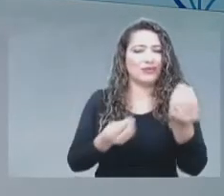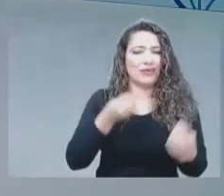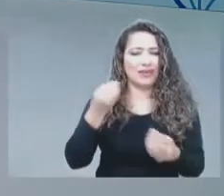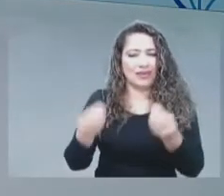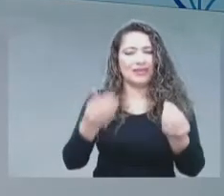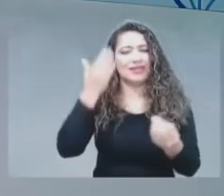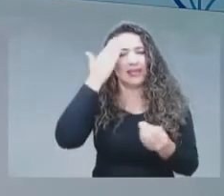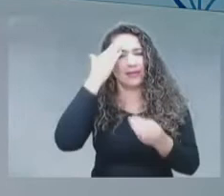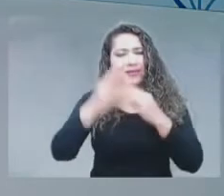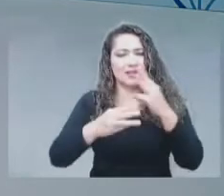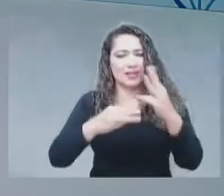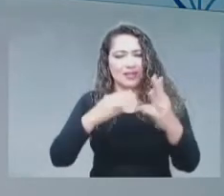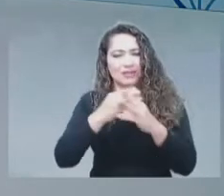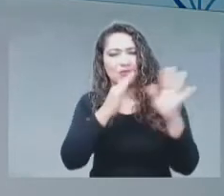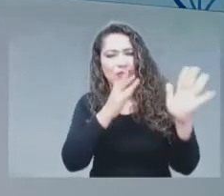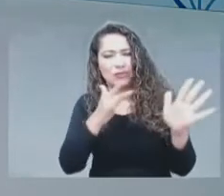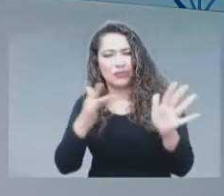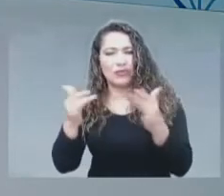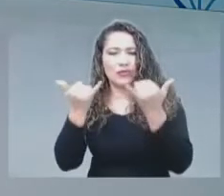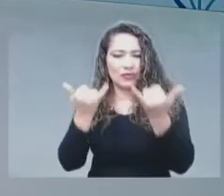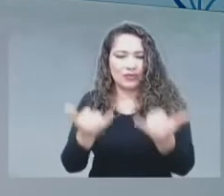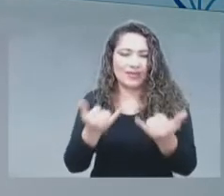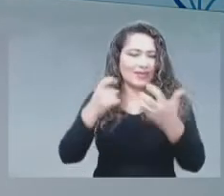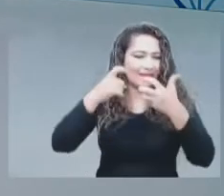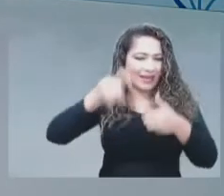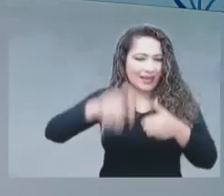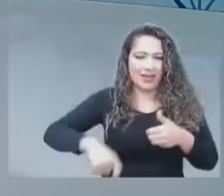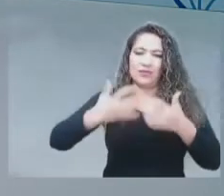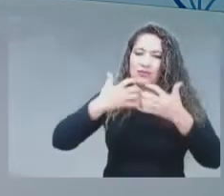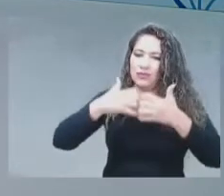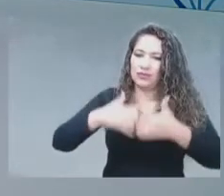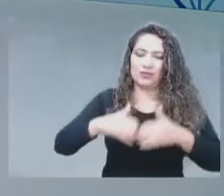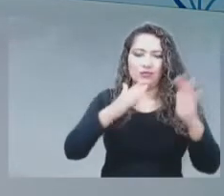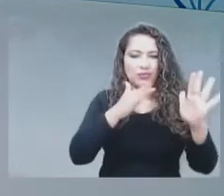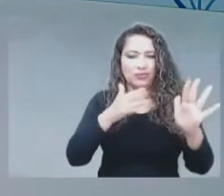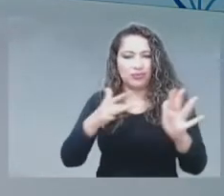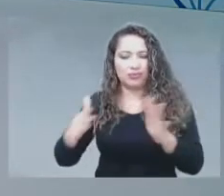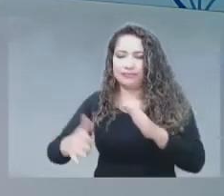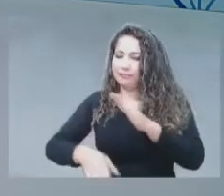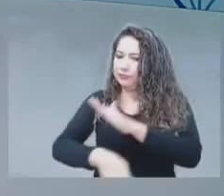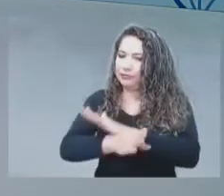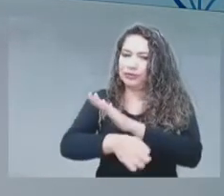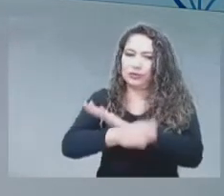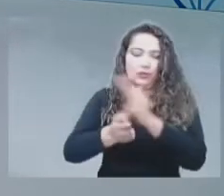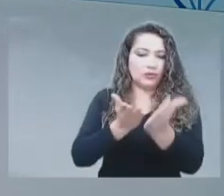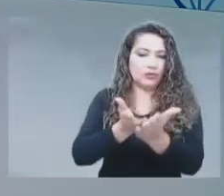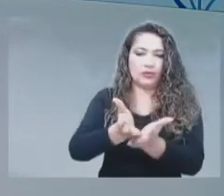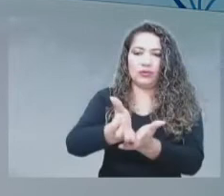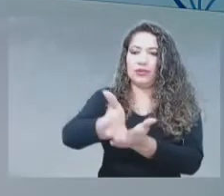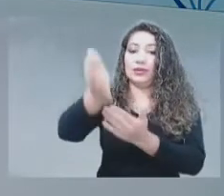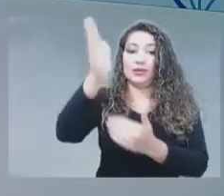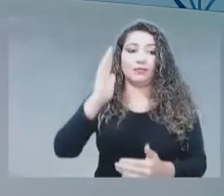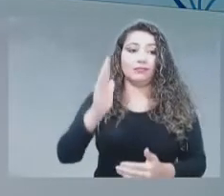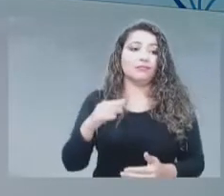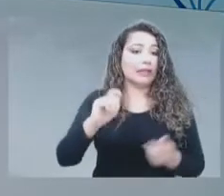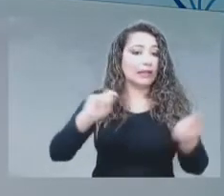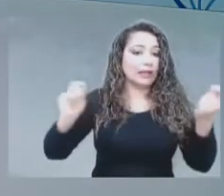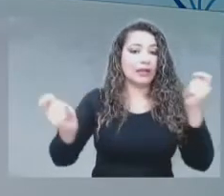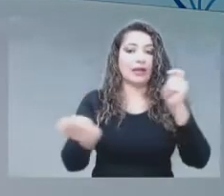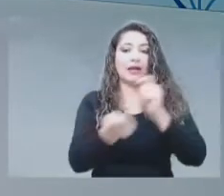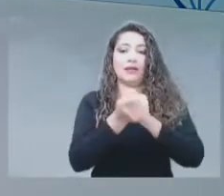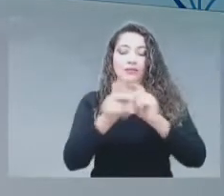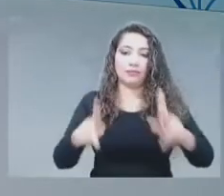continuar funcionando y muchas formas de hacer las cosas se dieron, cambiaron las formas de hacer las cosas y